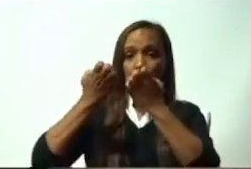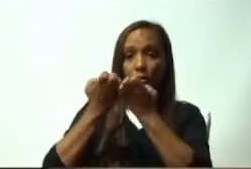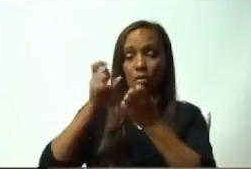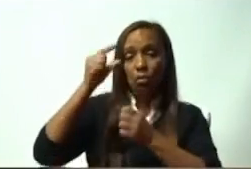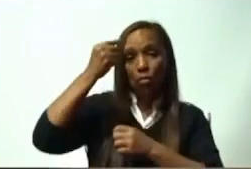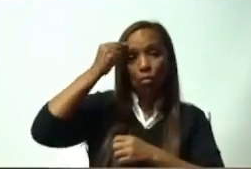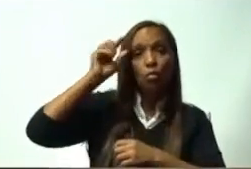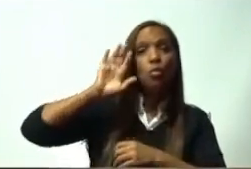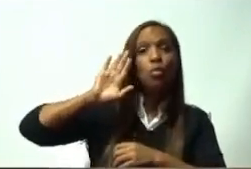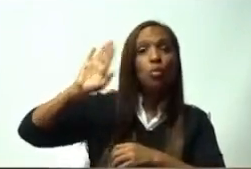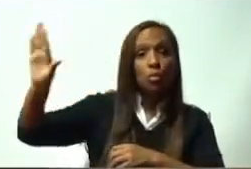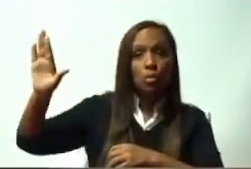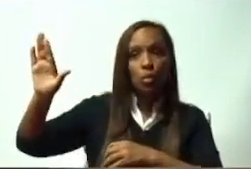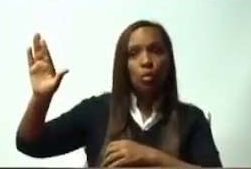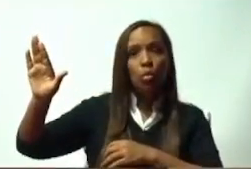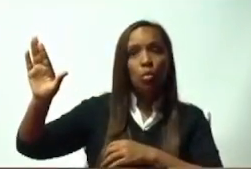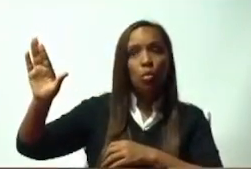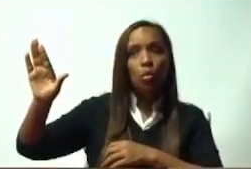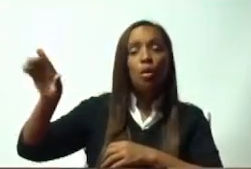por su atención, colegas. Muchas gracias. Gracias.